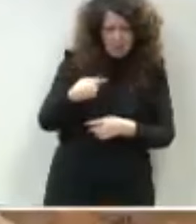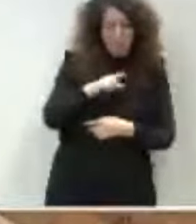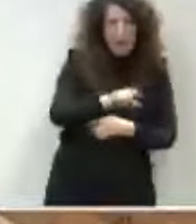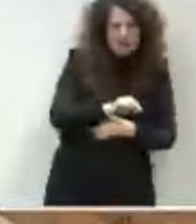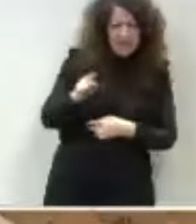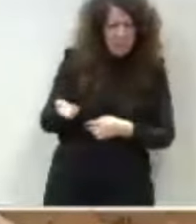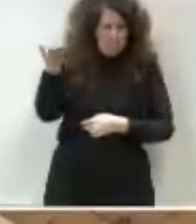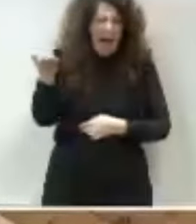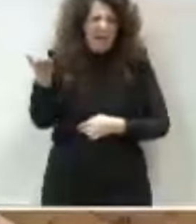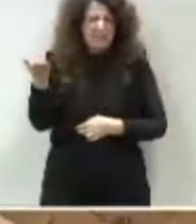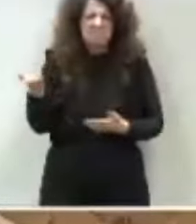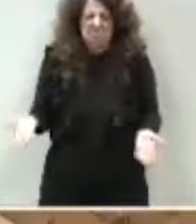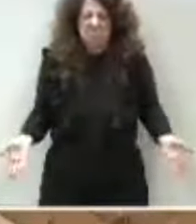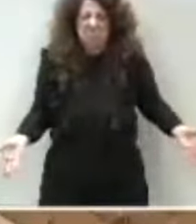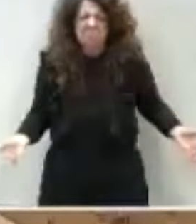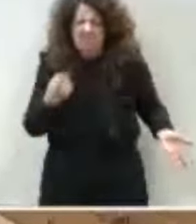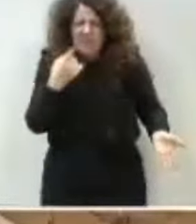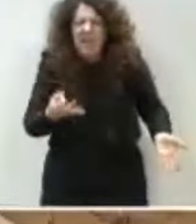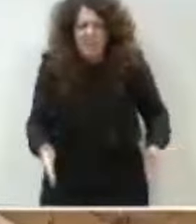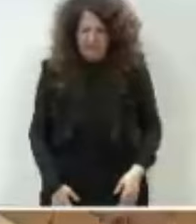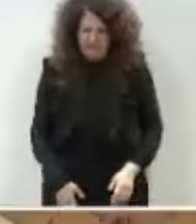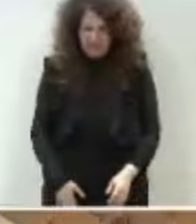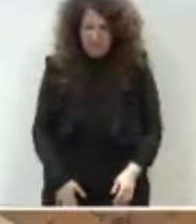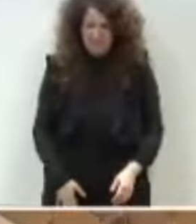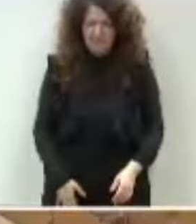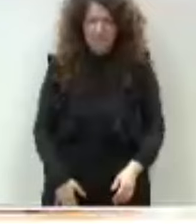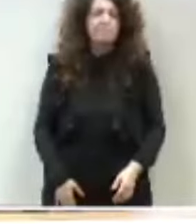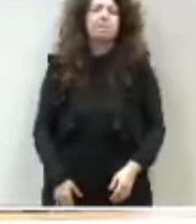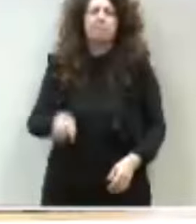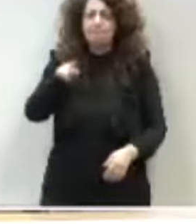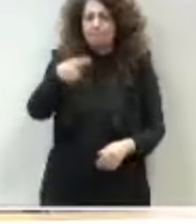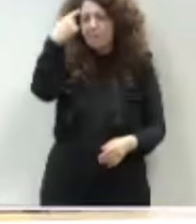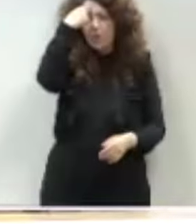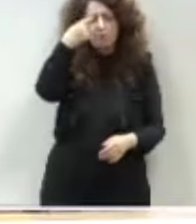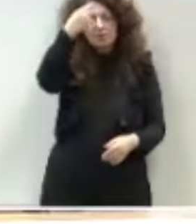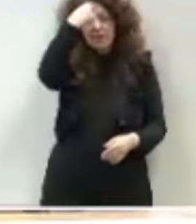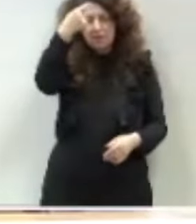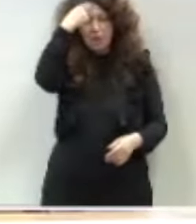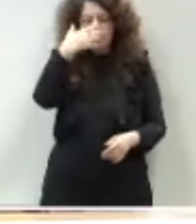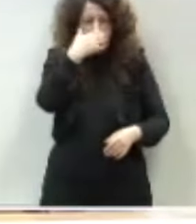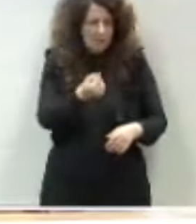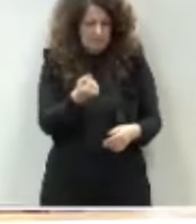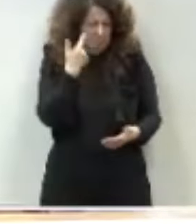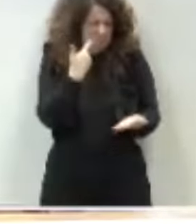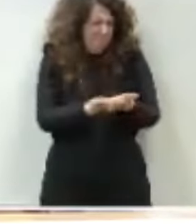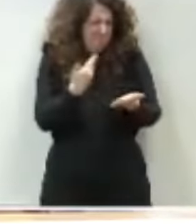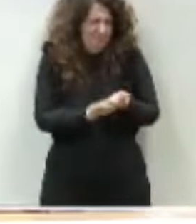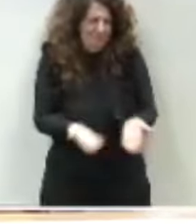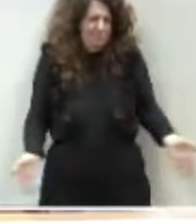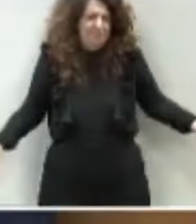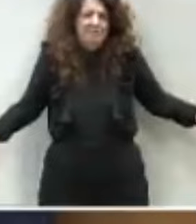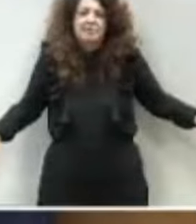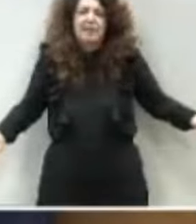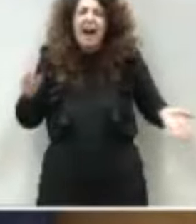Ramos, miren, su obsesión con el Partido Socialista es tan evidente, tan evidente que